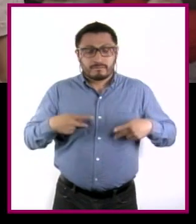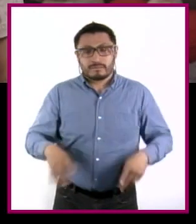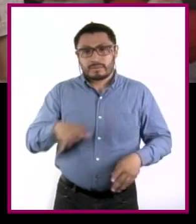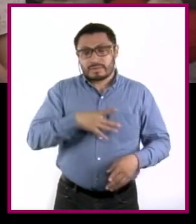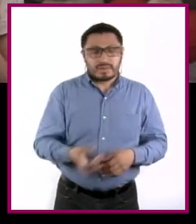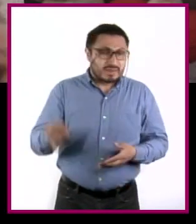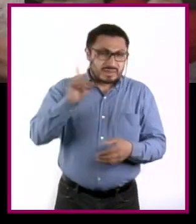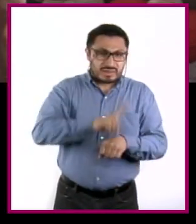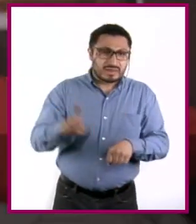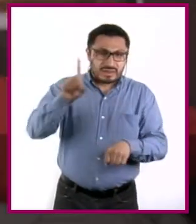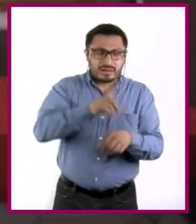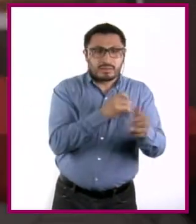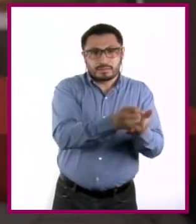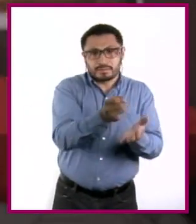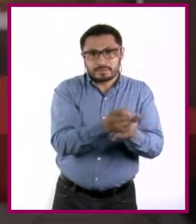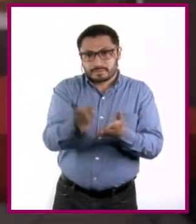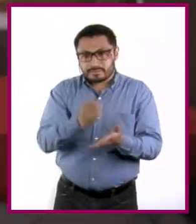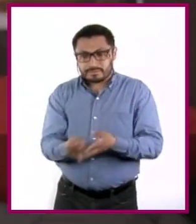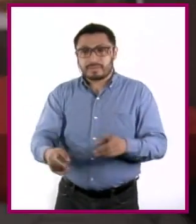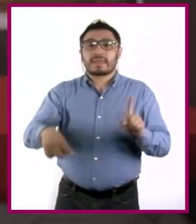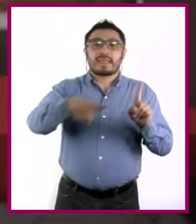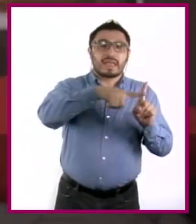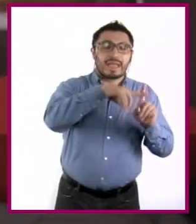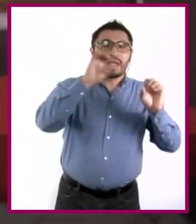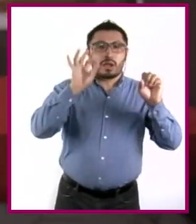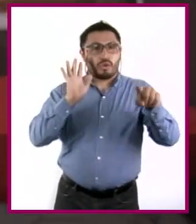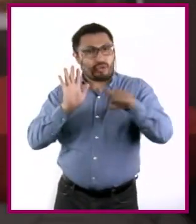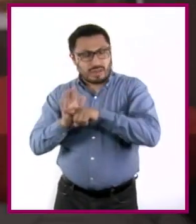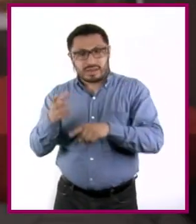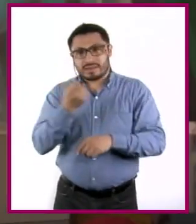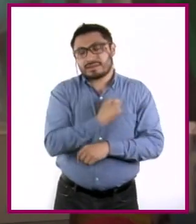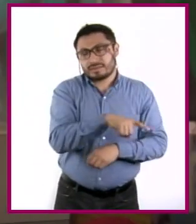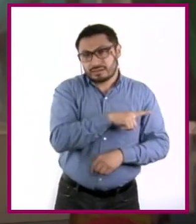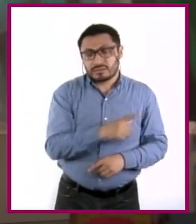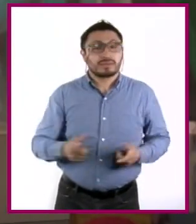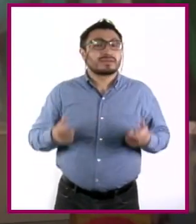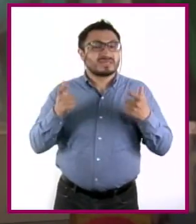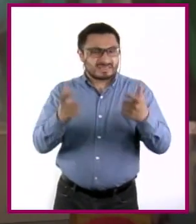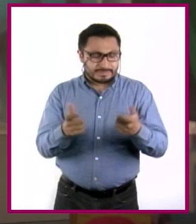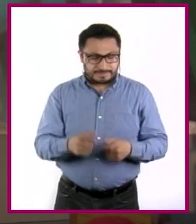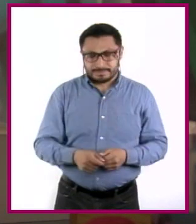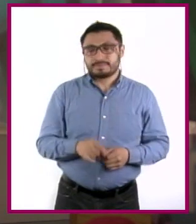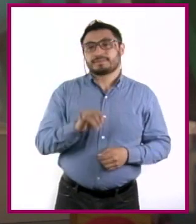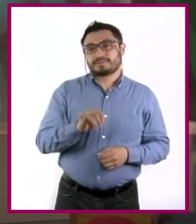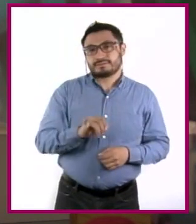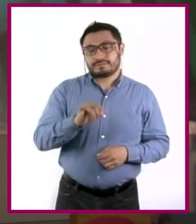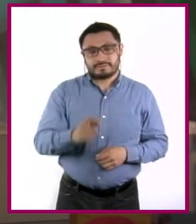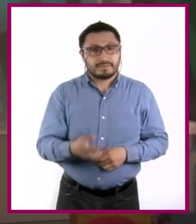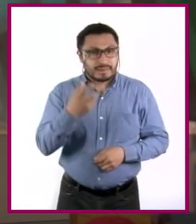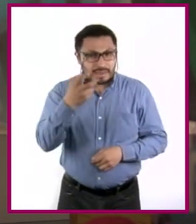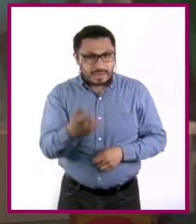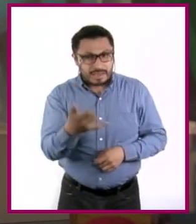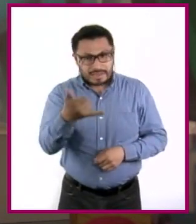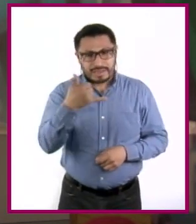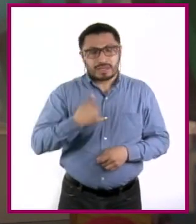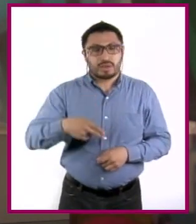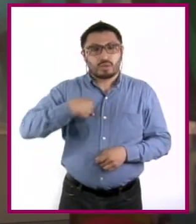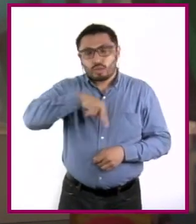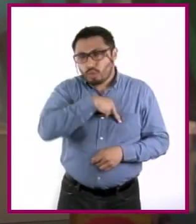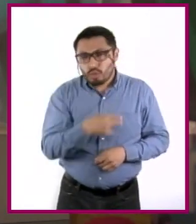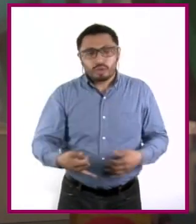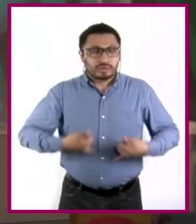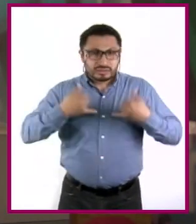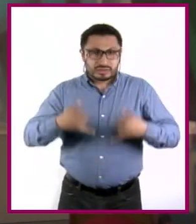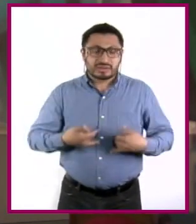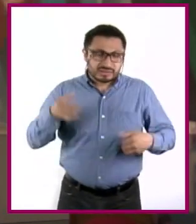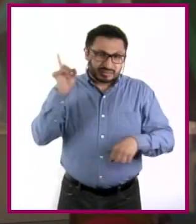los días decisiones que afectan positiva o negativamente su salud financiera. Exacto. Y nosotros como jóvenes tomamos cada vez más